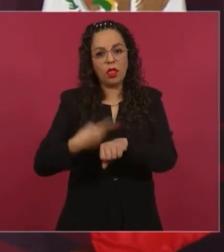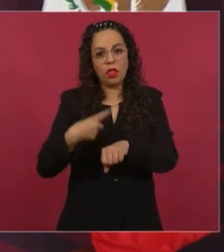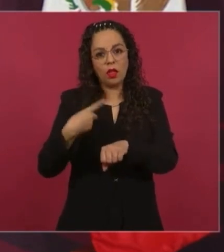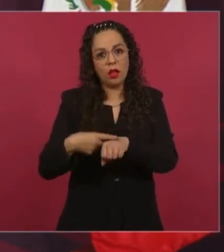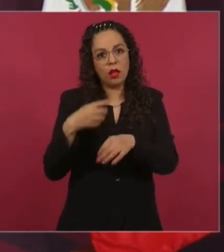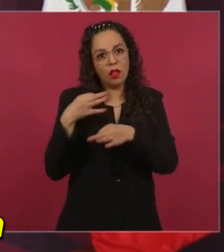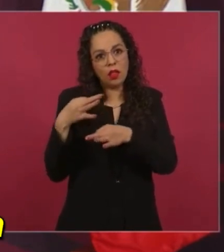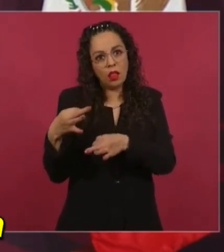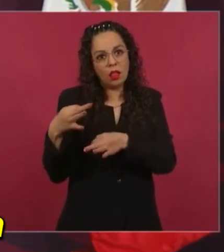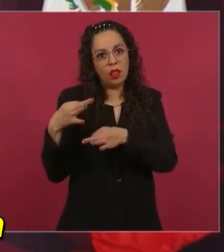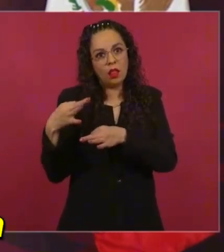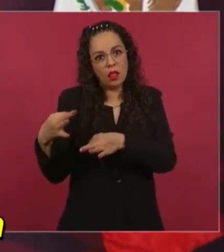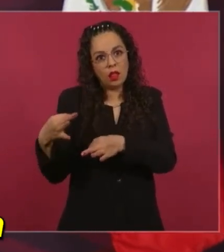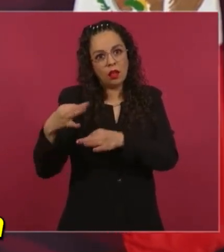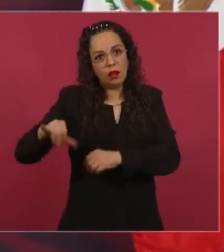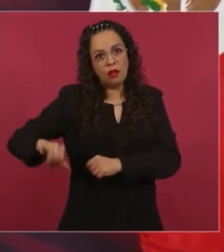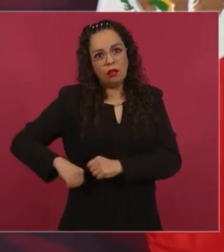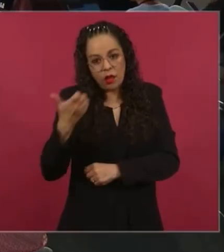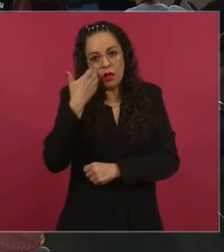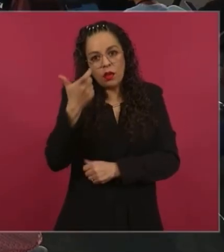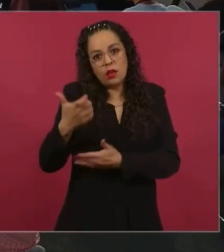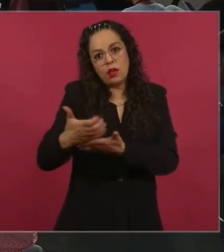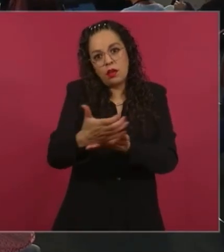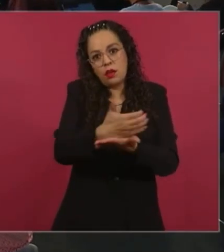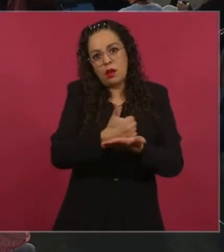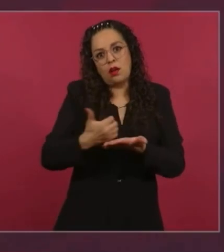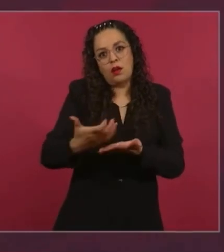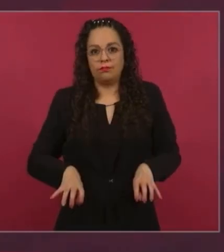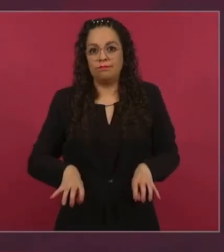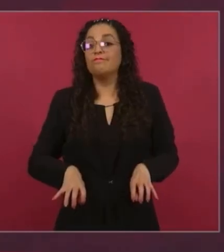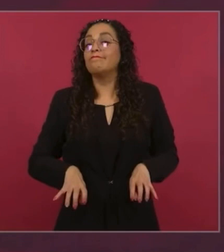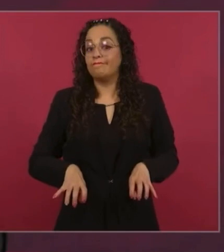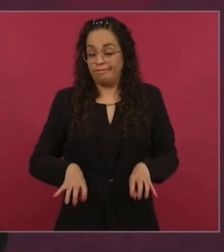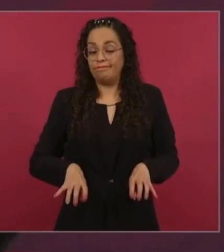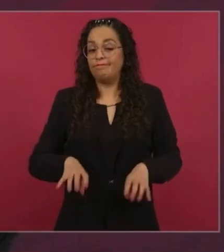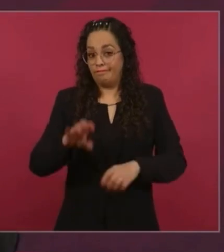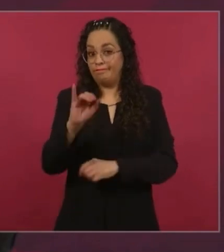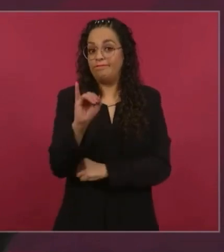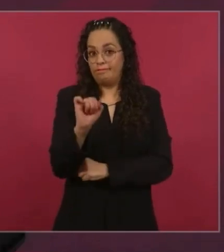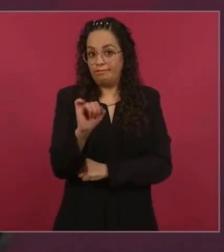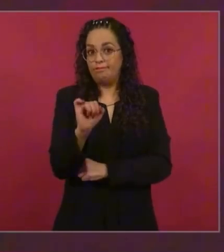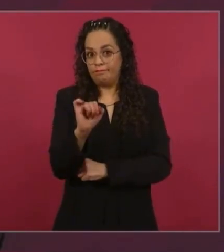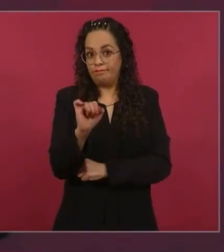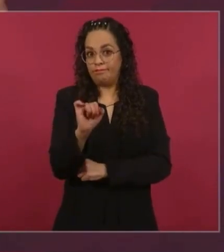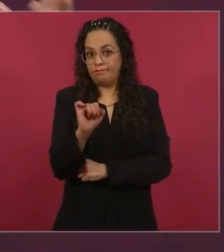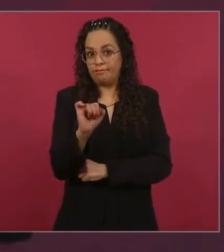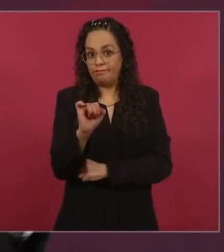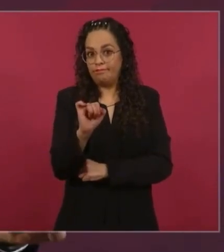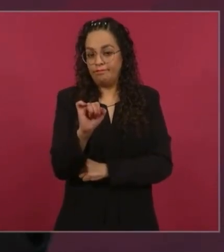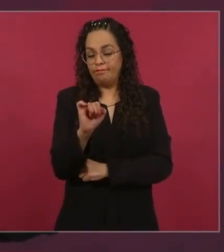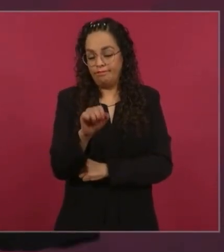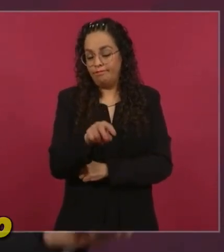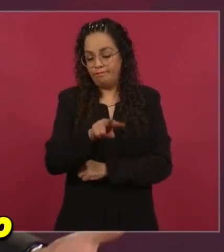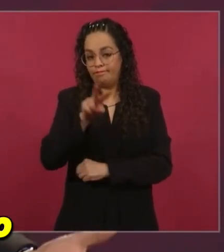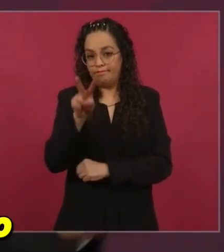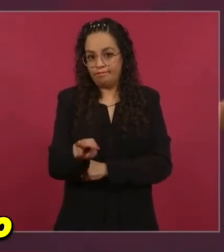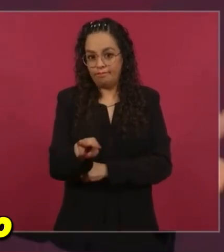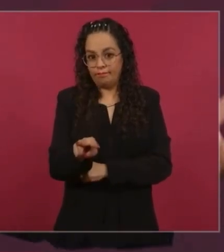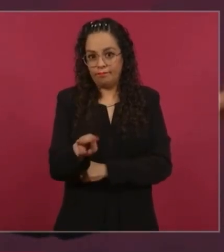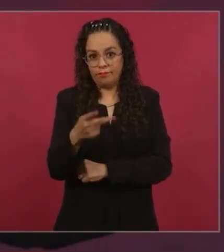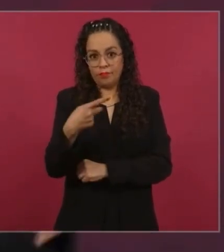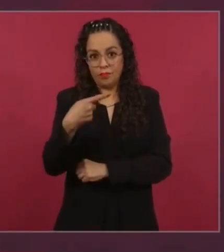la ambición desmedida, por el dinero y teniendo un pueblo